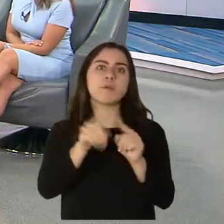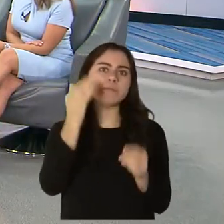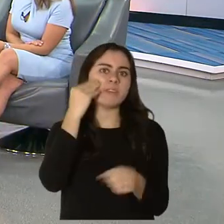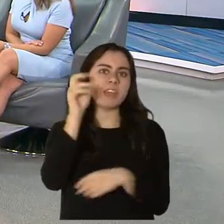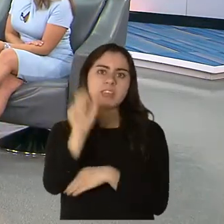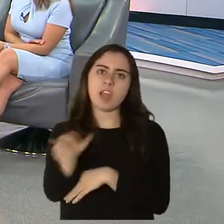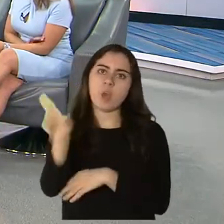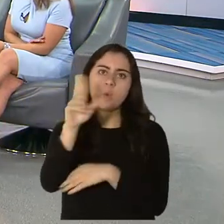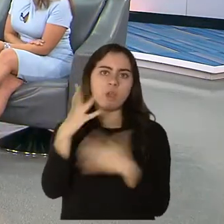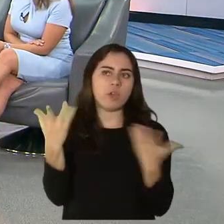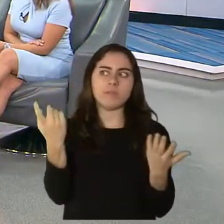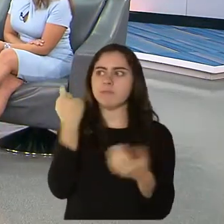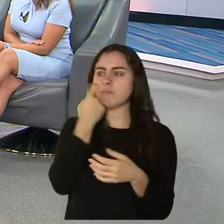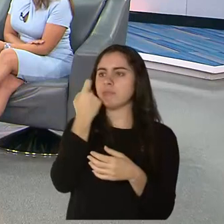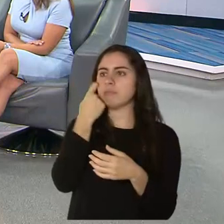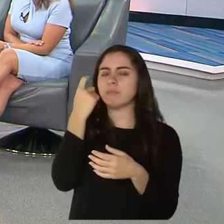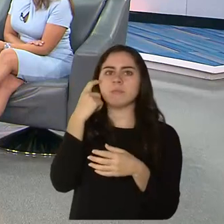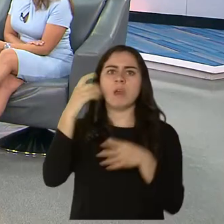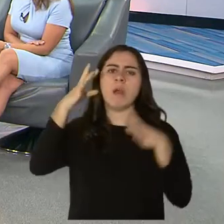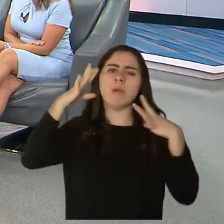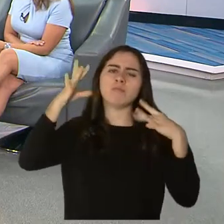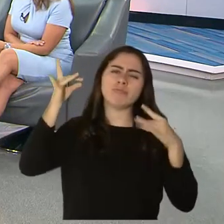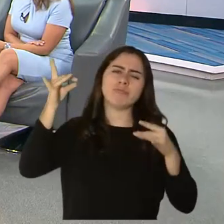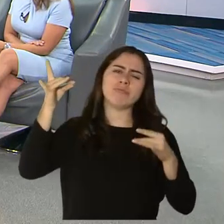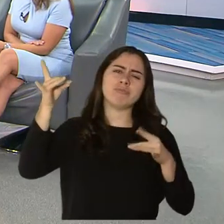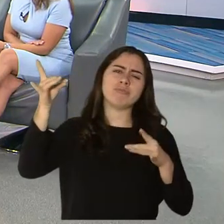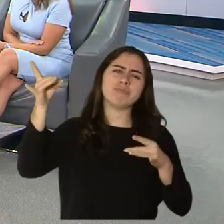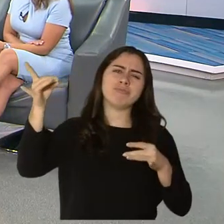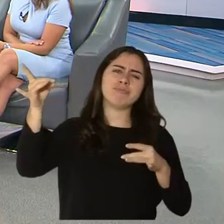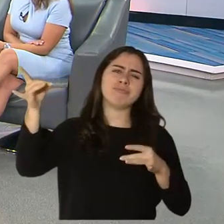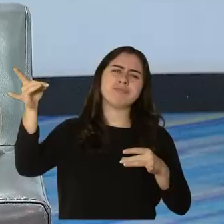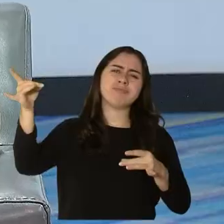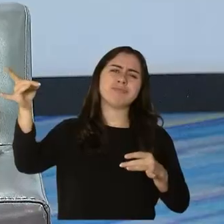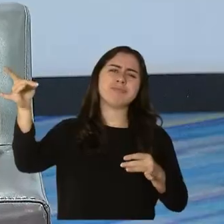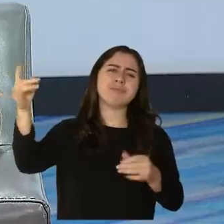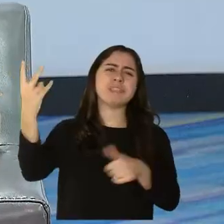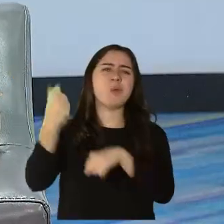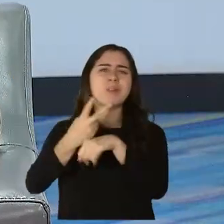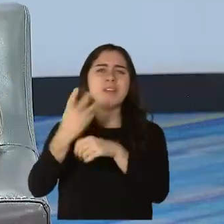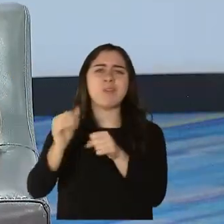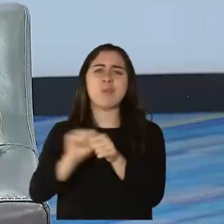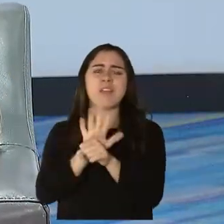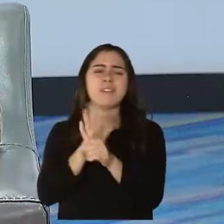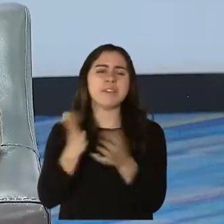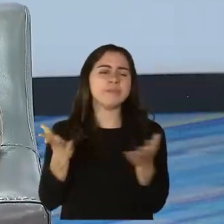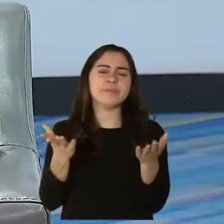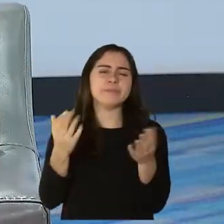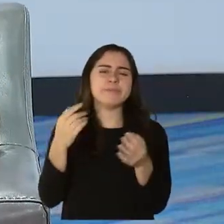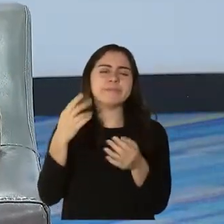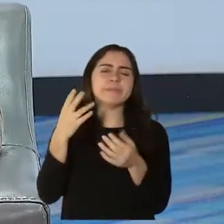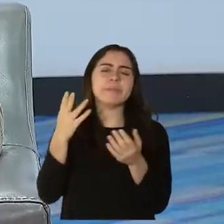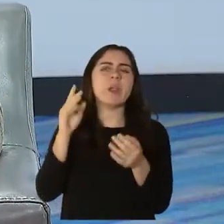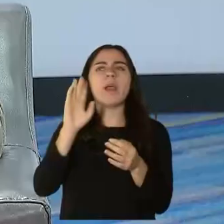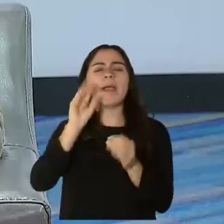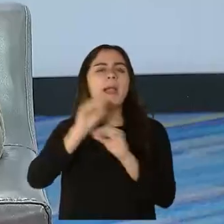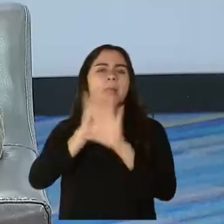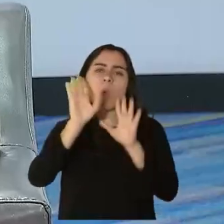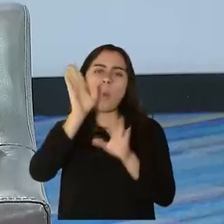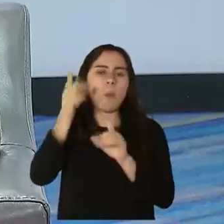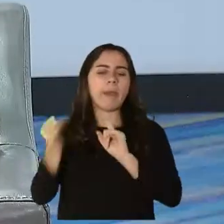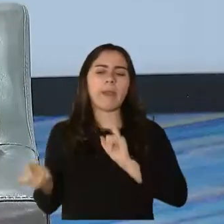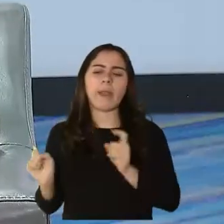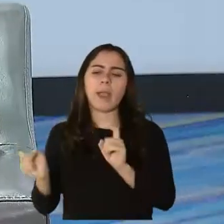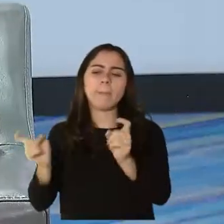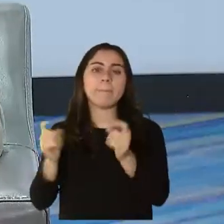transmitido en esta última ola y puede haber una tercera ola, me preocupa que no salgan cepas innatas, digo variantes